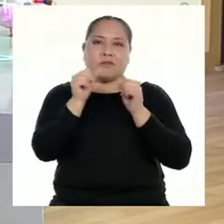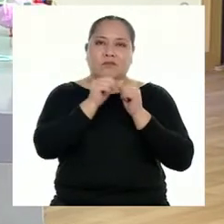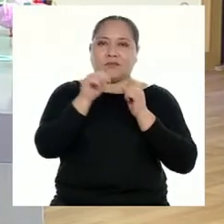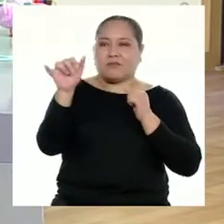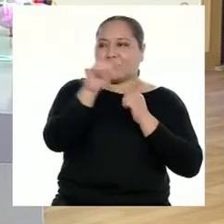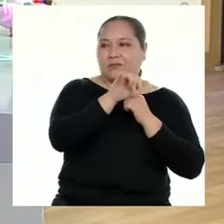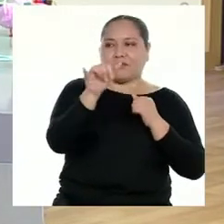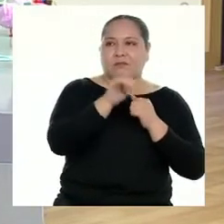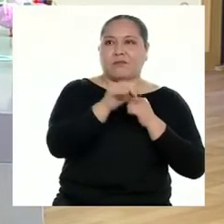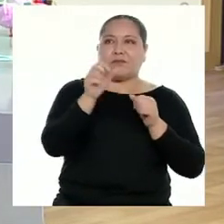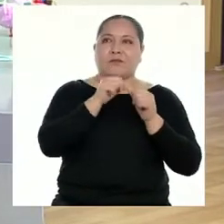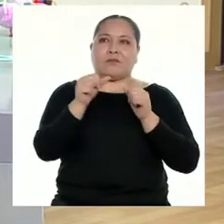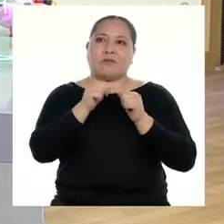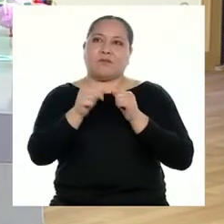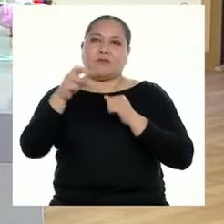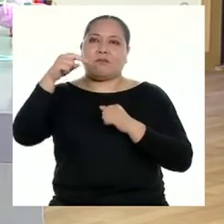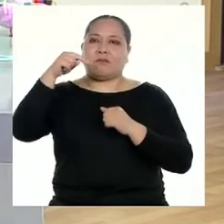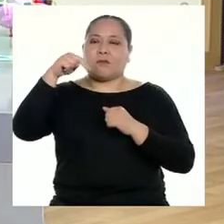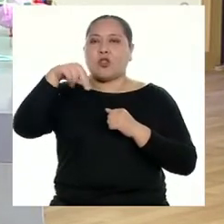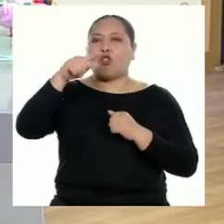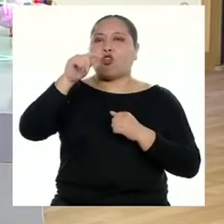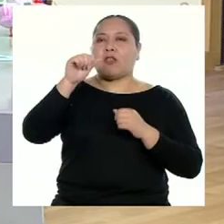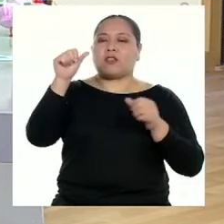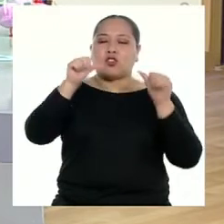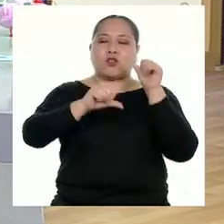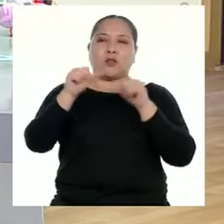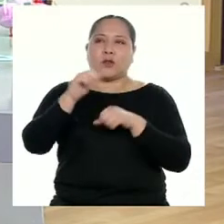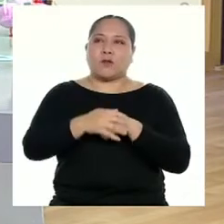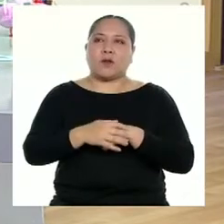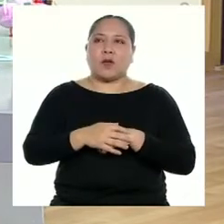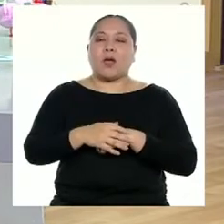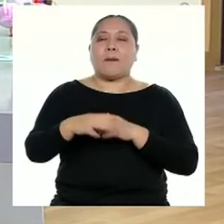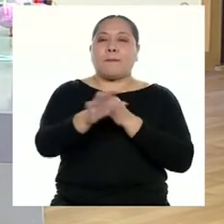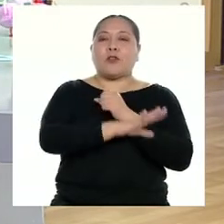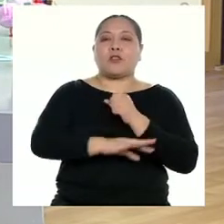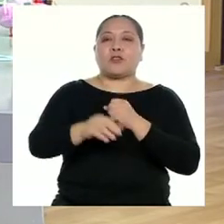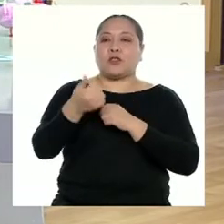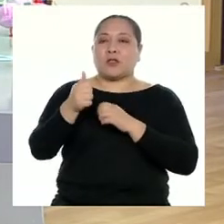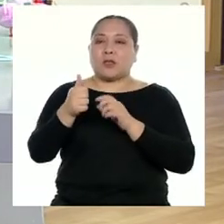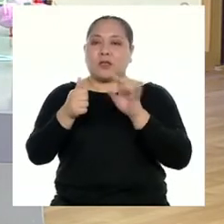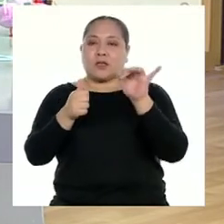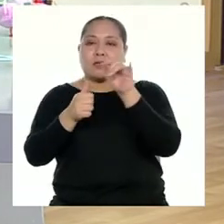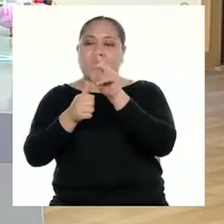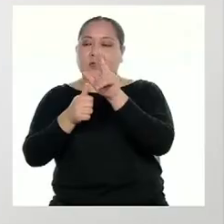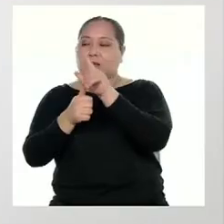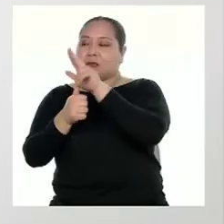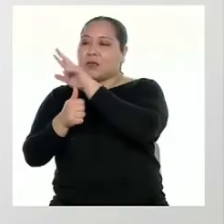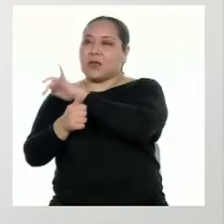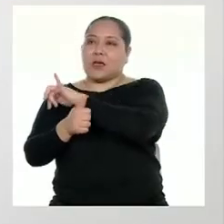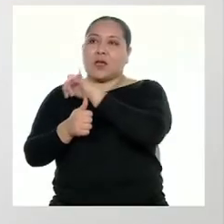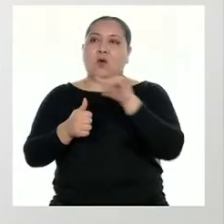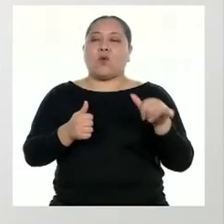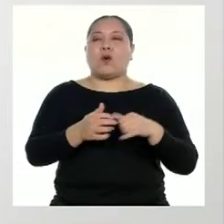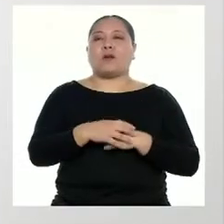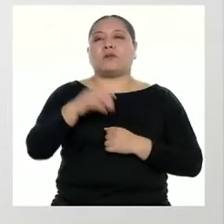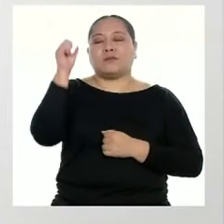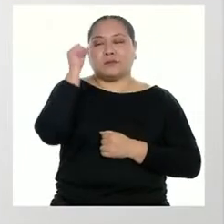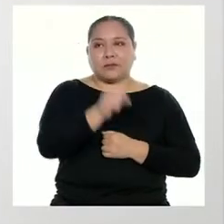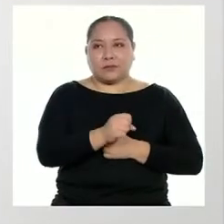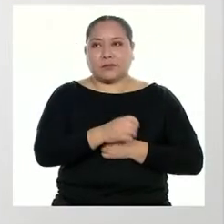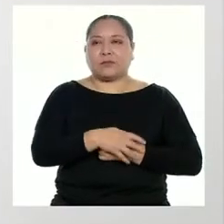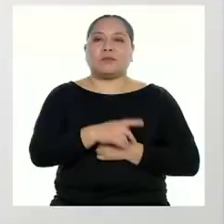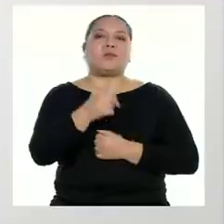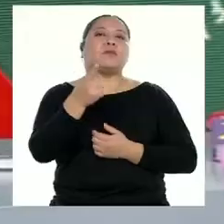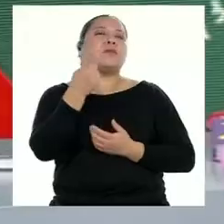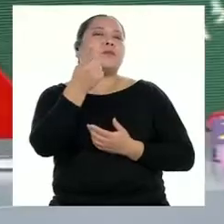están expresadas como notación científica y tengan potencia de base 10 con el mismo exponente, ¿no? Exacto. ¿Y qué